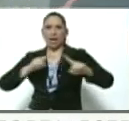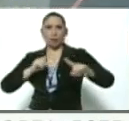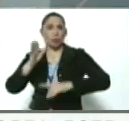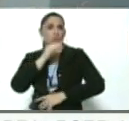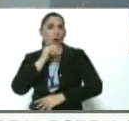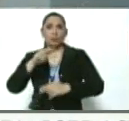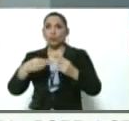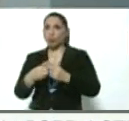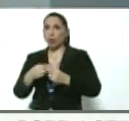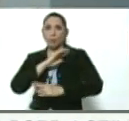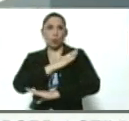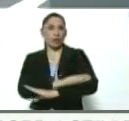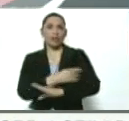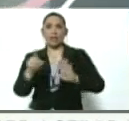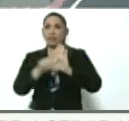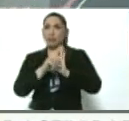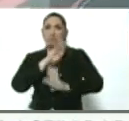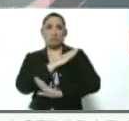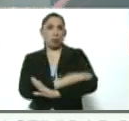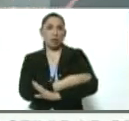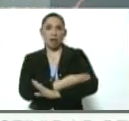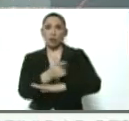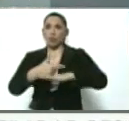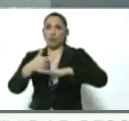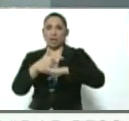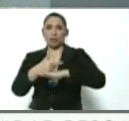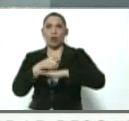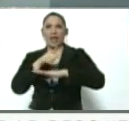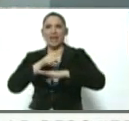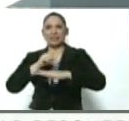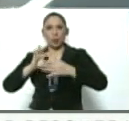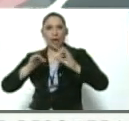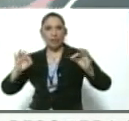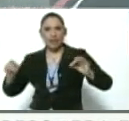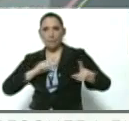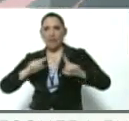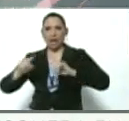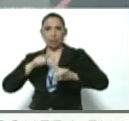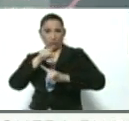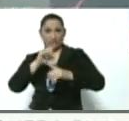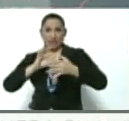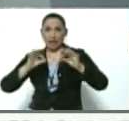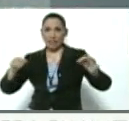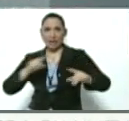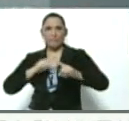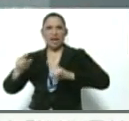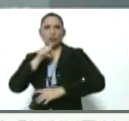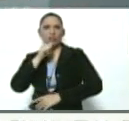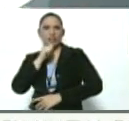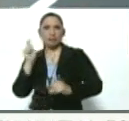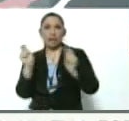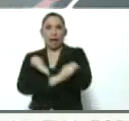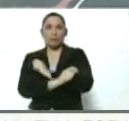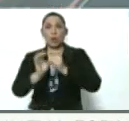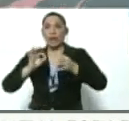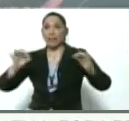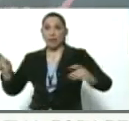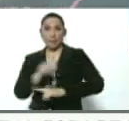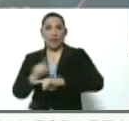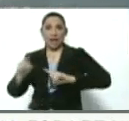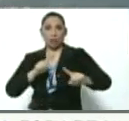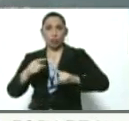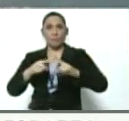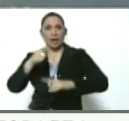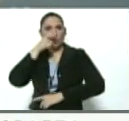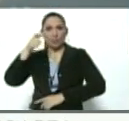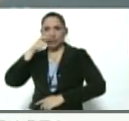nunca poder legislativo, no va haber poder ejecutivo, sino que va haber una cadena de mando. Y en esa cadena de mando, aquí dice, la cadena de mando para esta operación